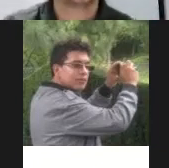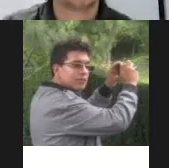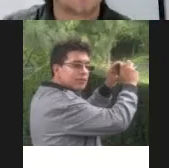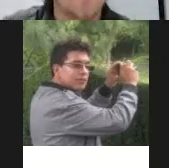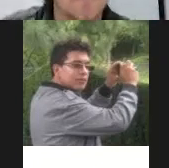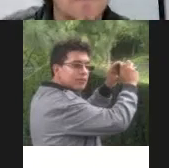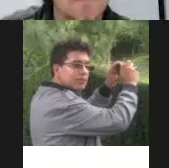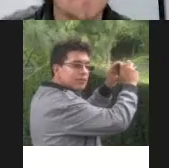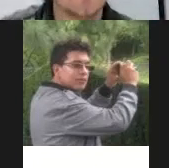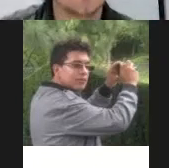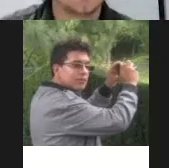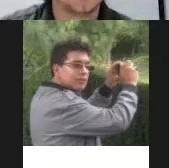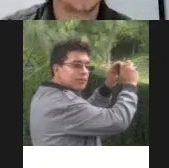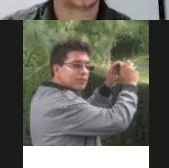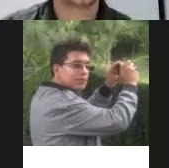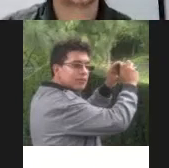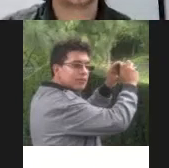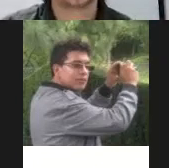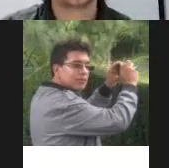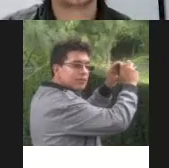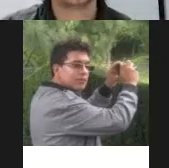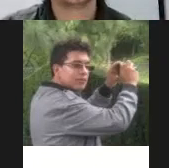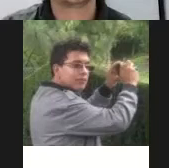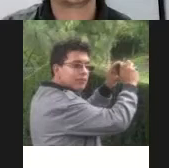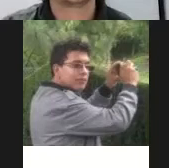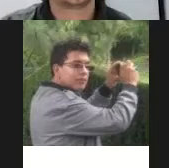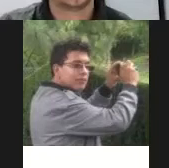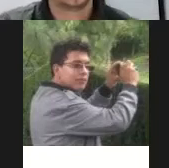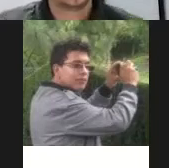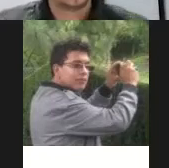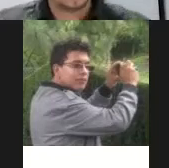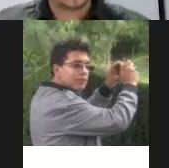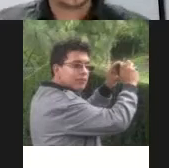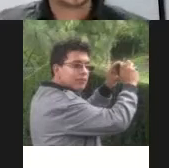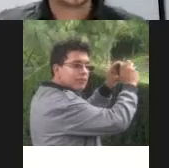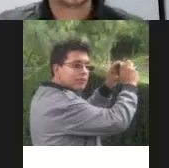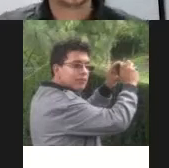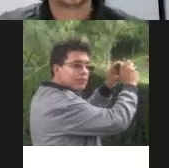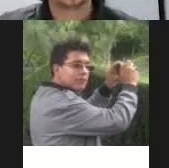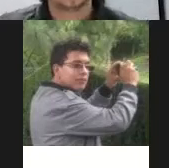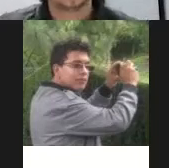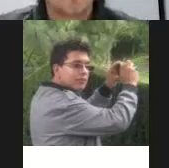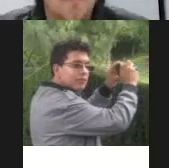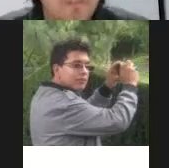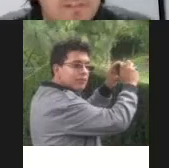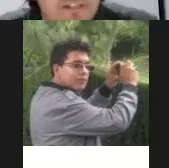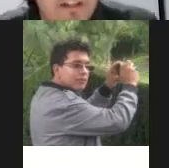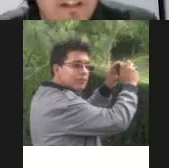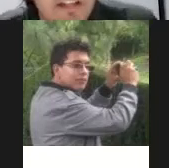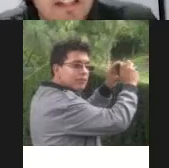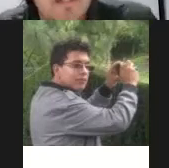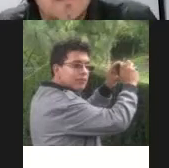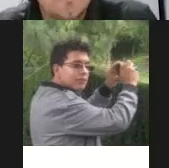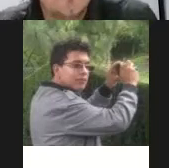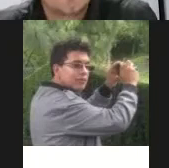agenda diaria desaparece el diagrama de relaciones el punto cuatro en la línea del tiempo el punto cinco el